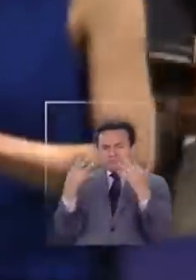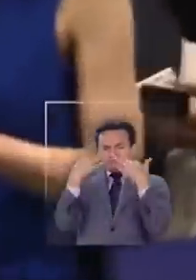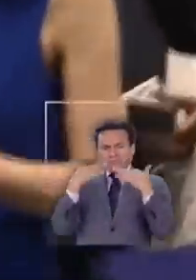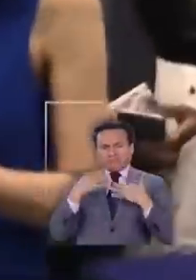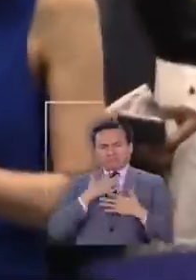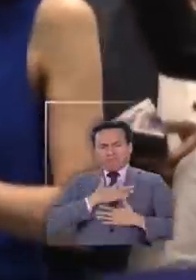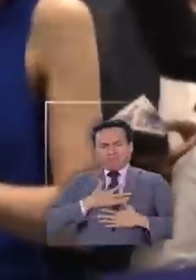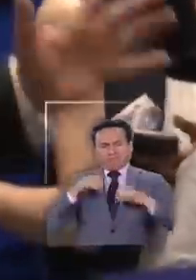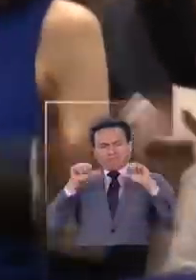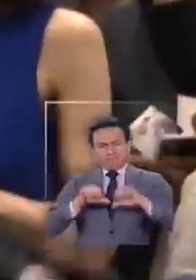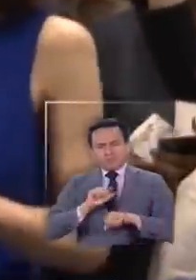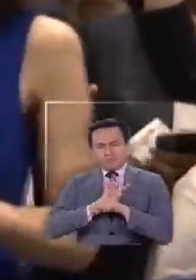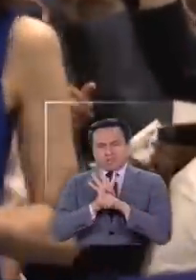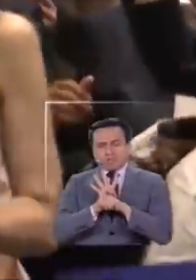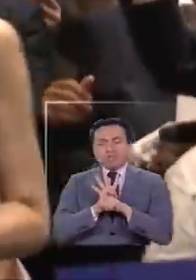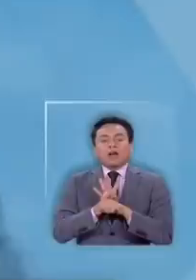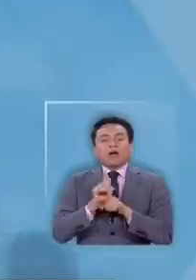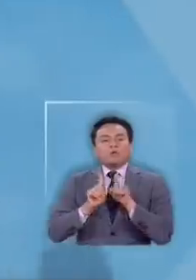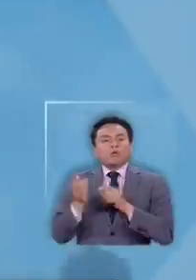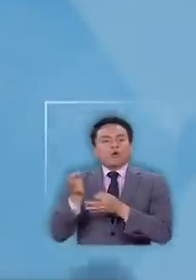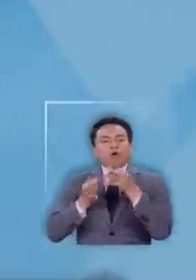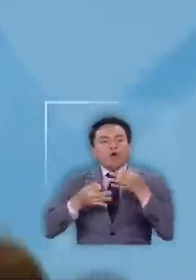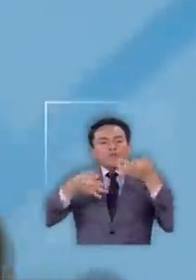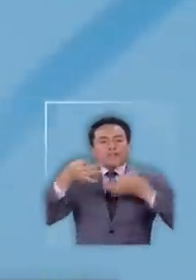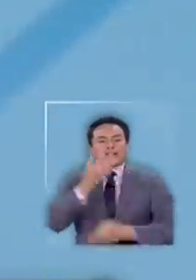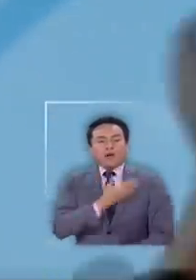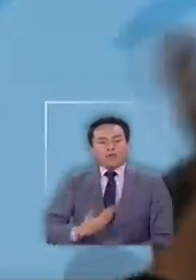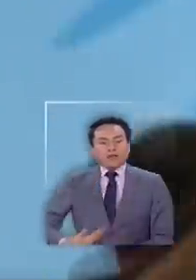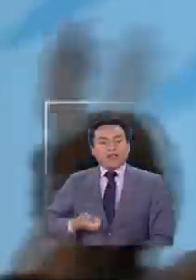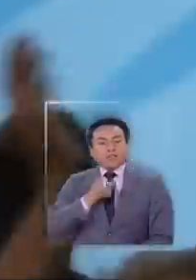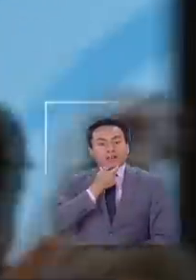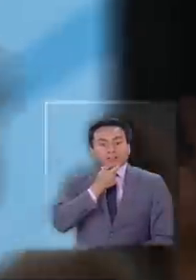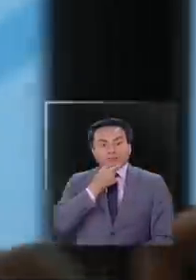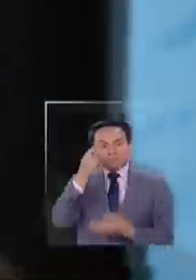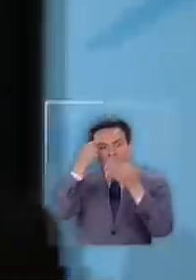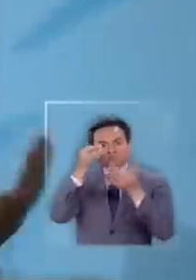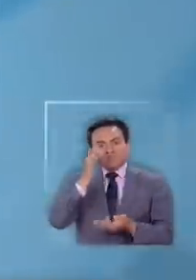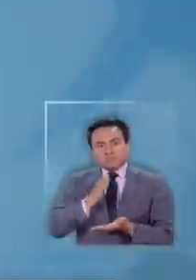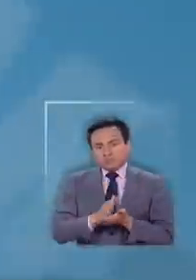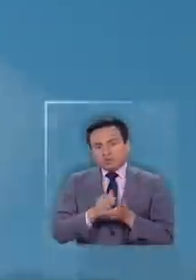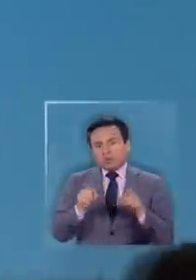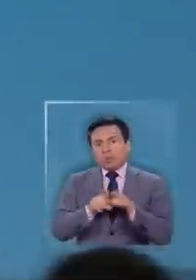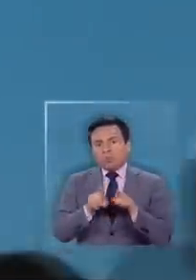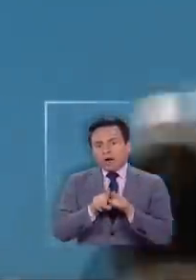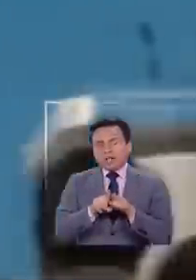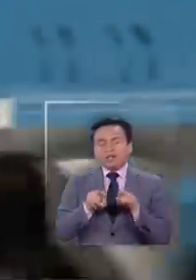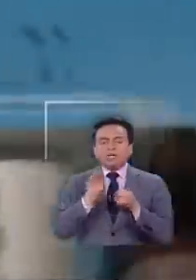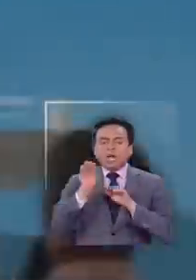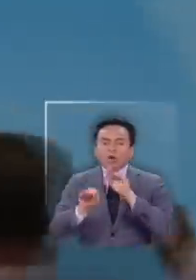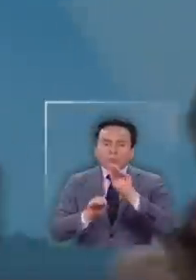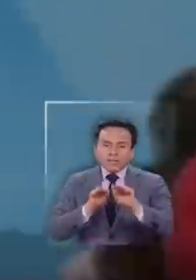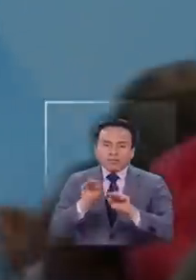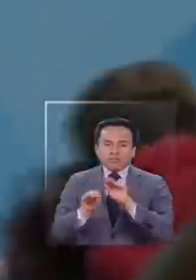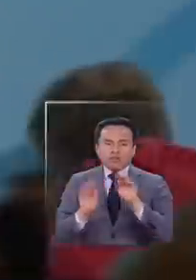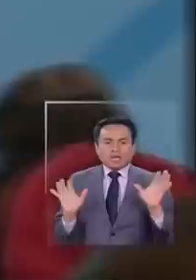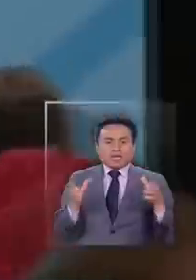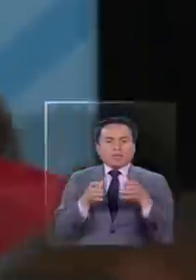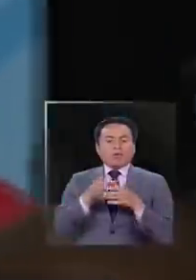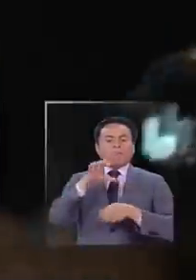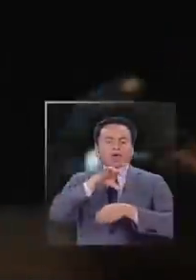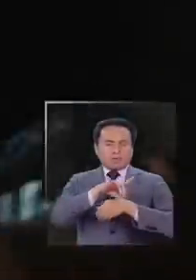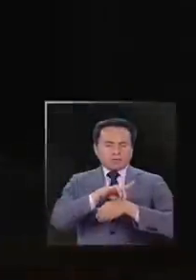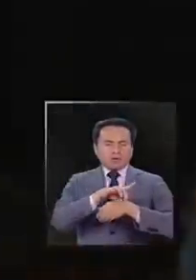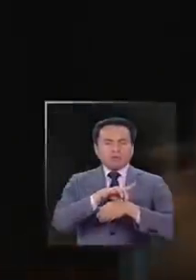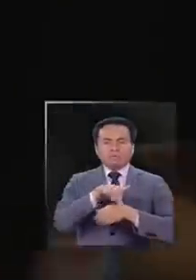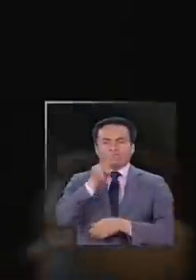coronavirus. Según la versión oficial del gobierno británico, la decisión fue una recomendación del equipo médico